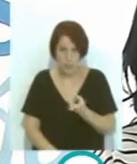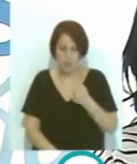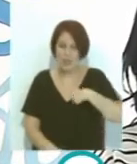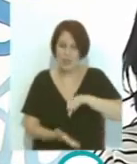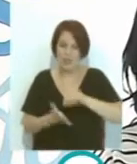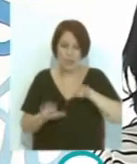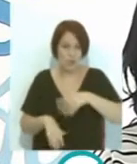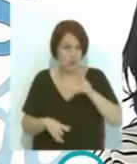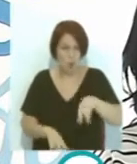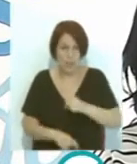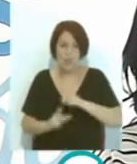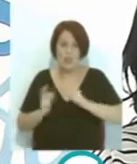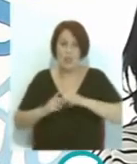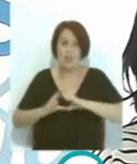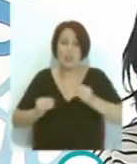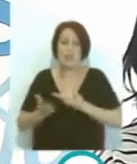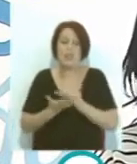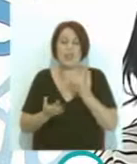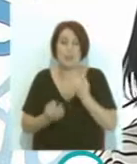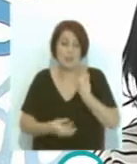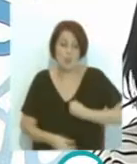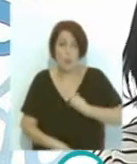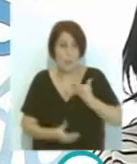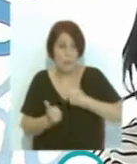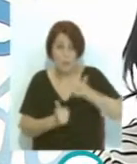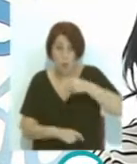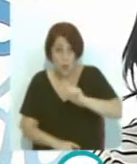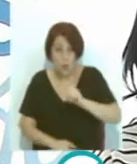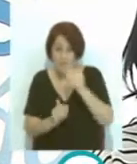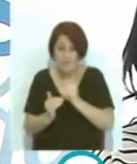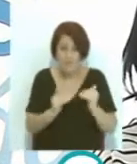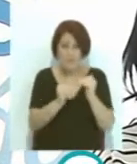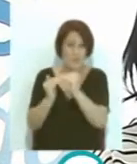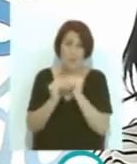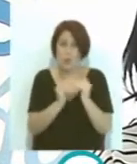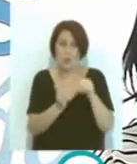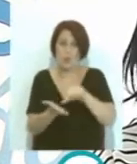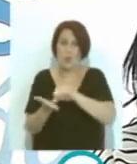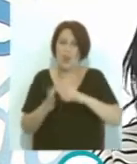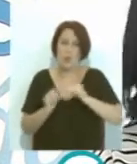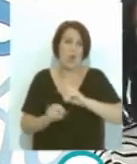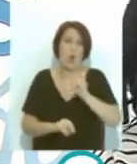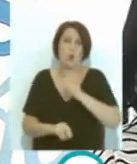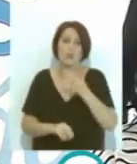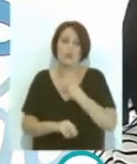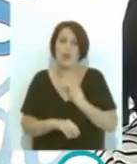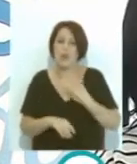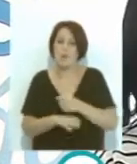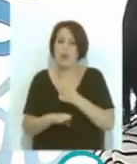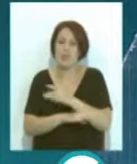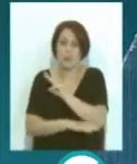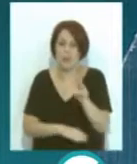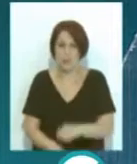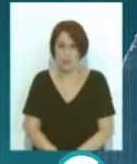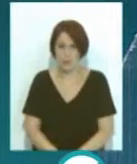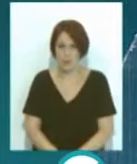ciudad de Cádiz. Por tanto le exigimos a la Junta de Andalucía lo mismo, no más, lo mismo que tienen otras ciudades de Andalucía que están gobernadas por el Partido Popular.